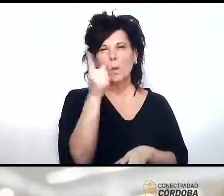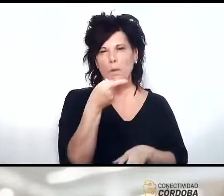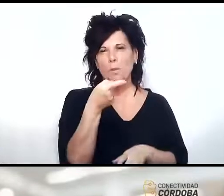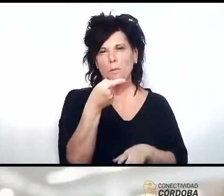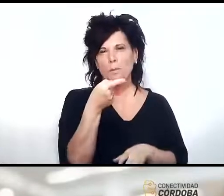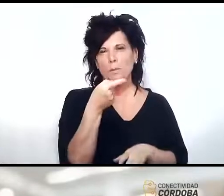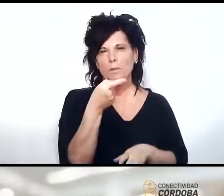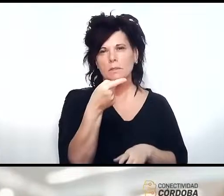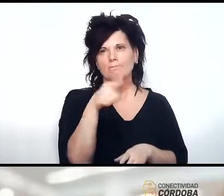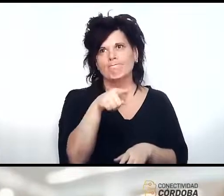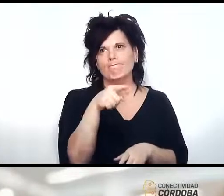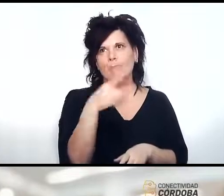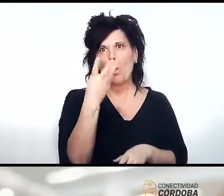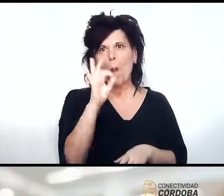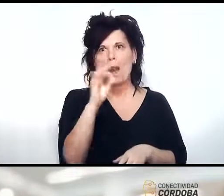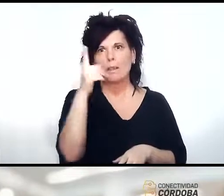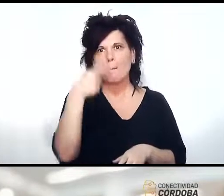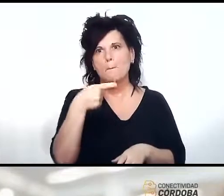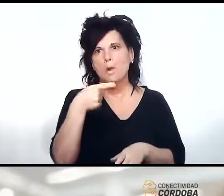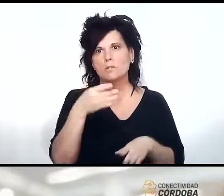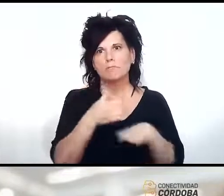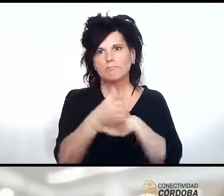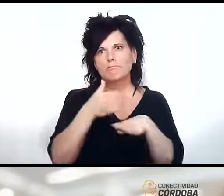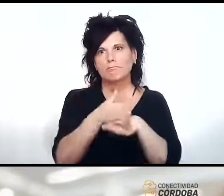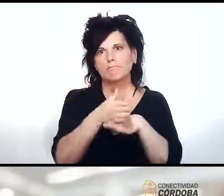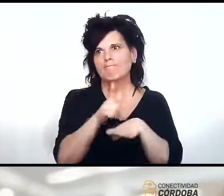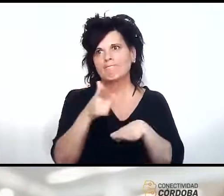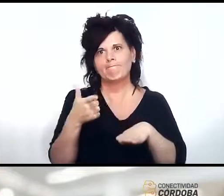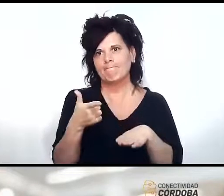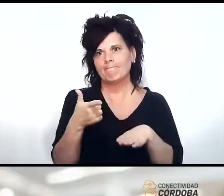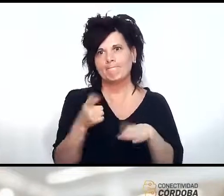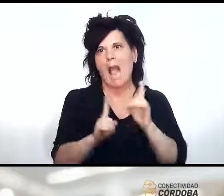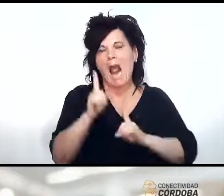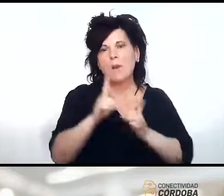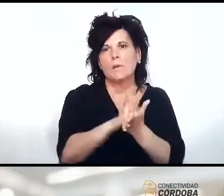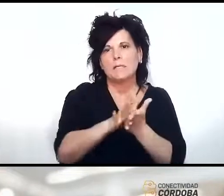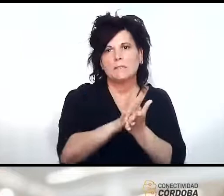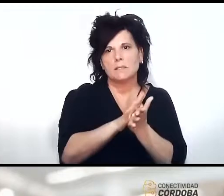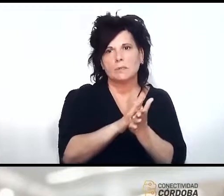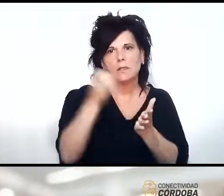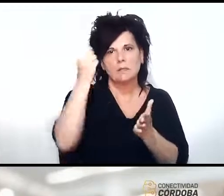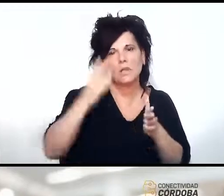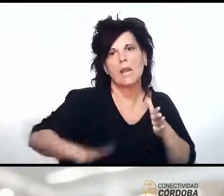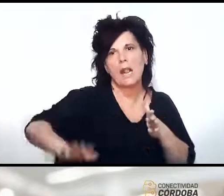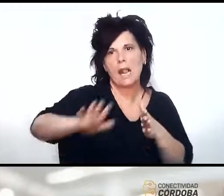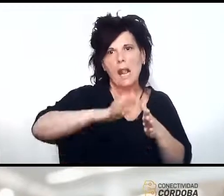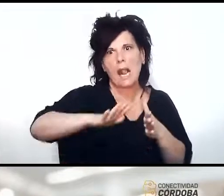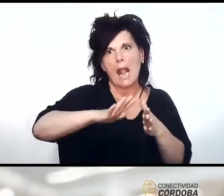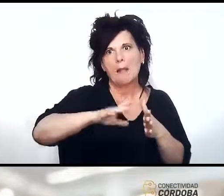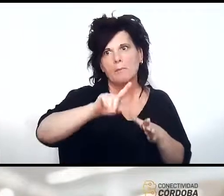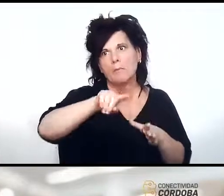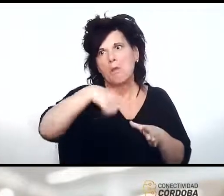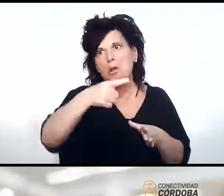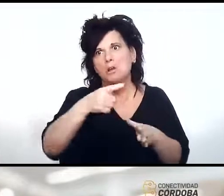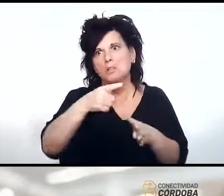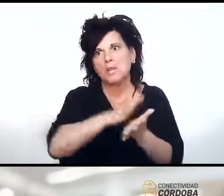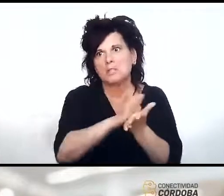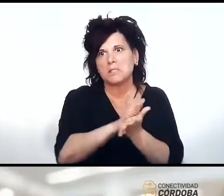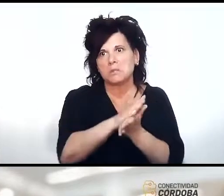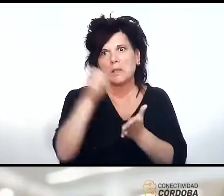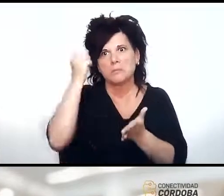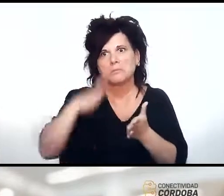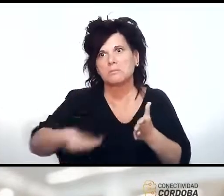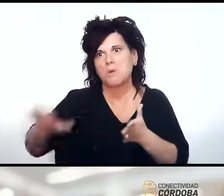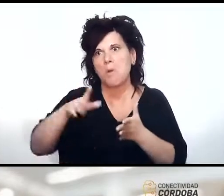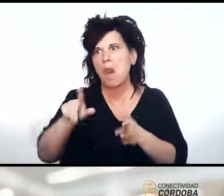entonces hay un 40% todavía que no accede algunos casos es rural y otro caso no es rural y tampoco accede en ese